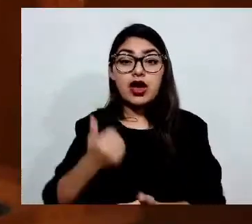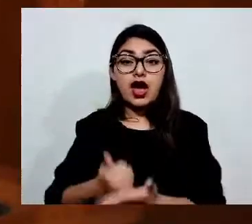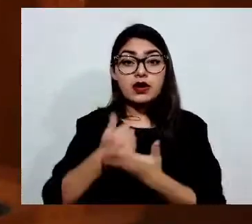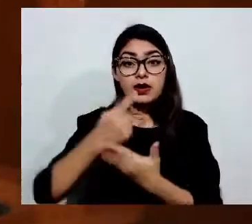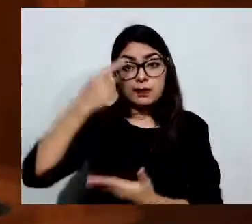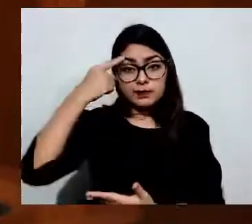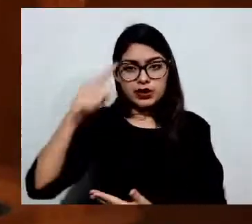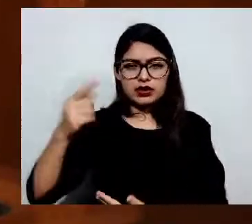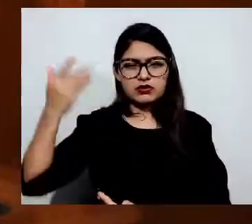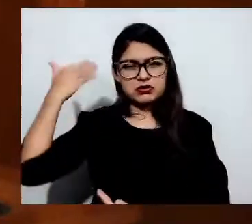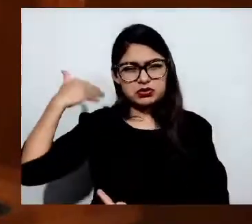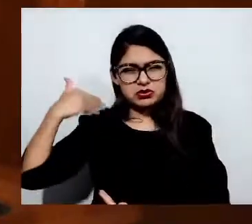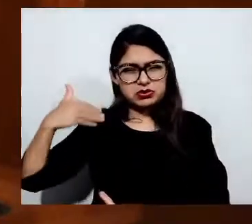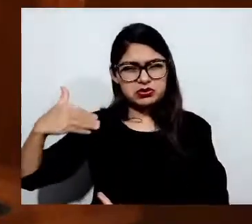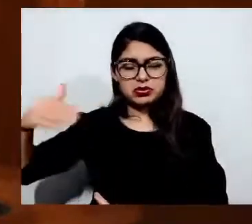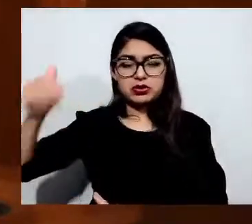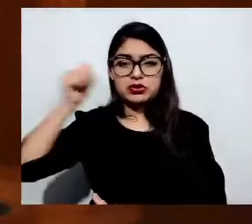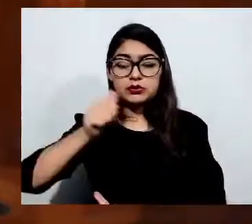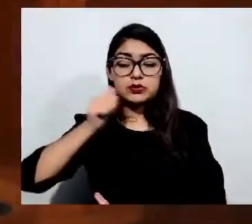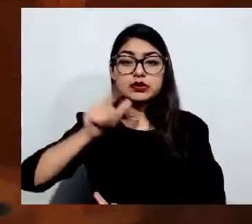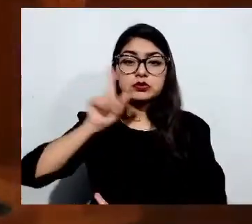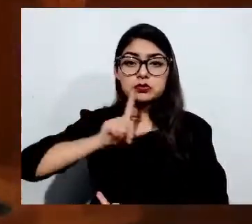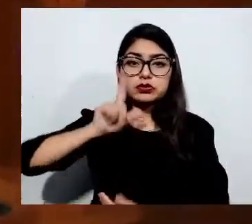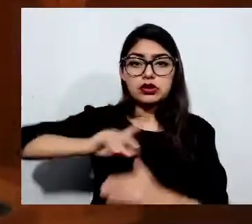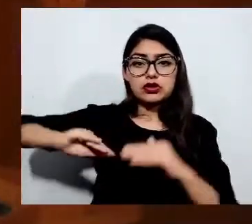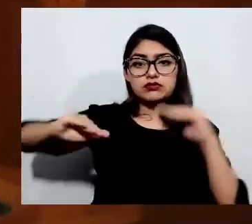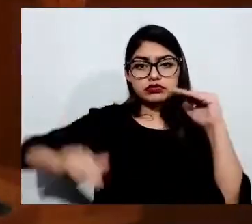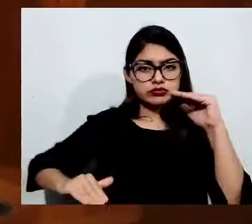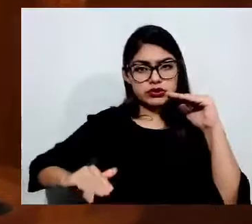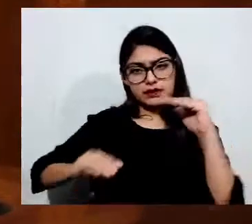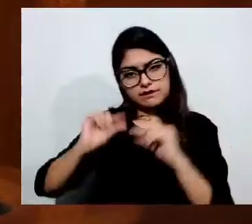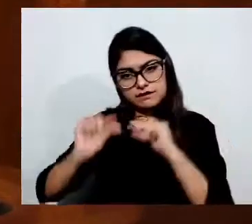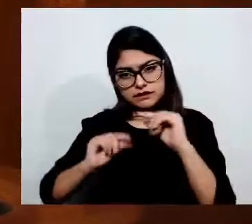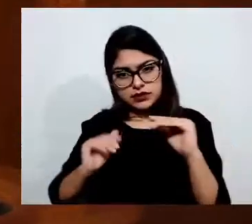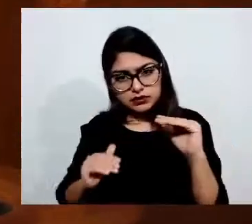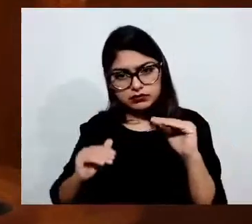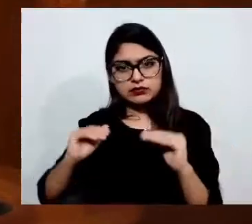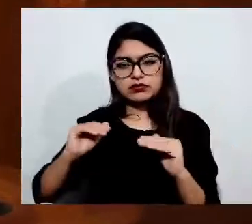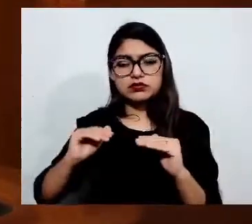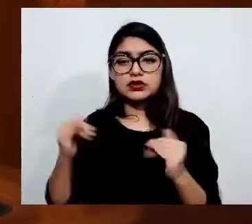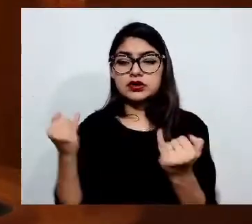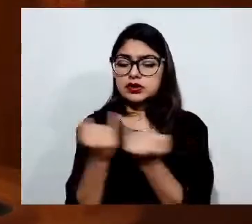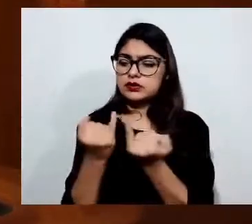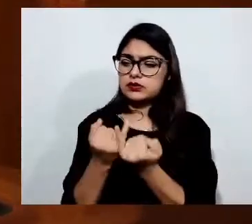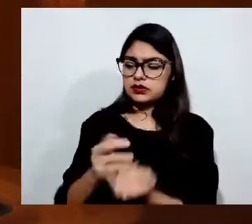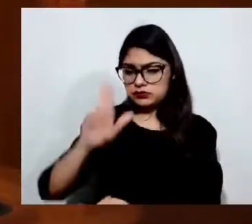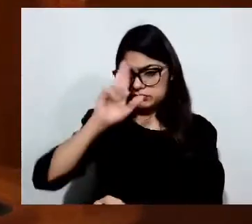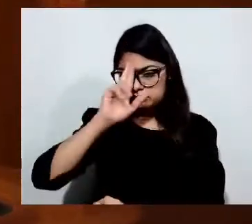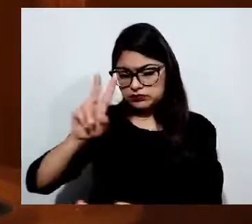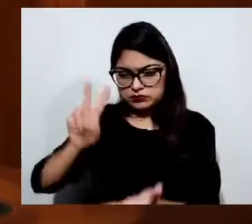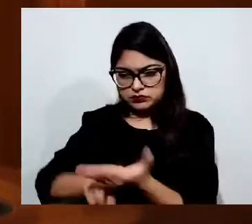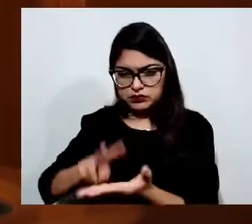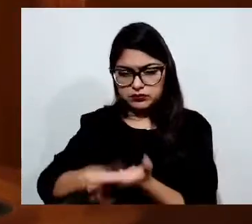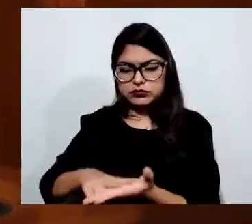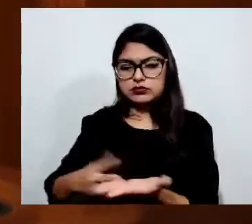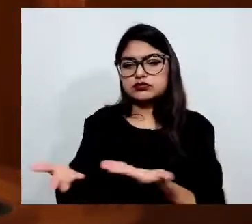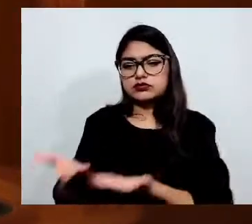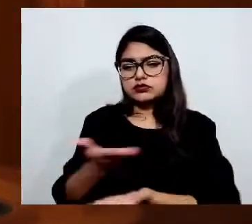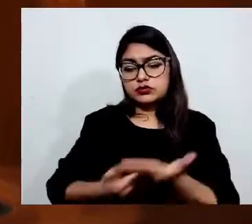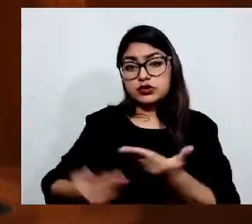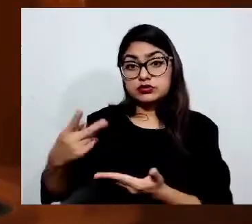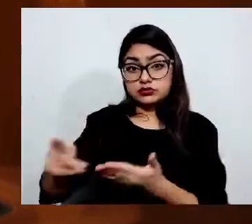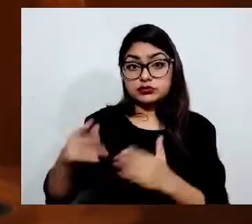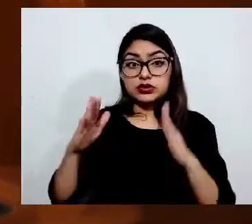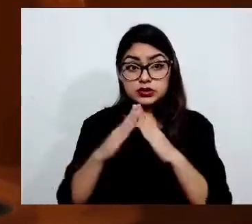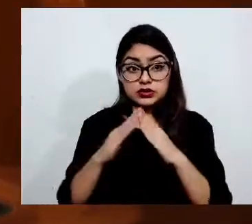Se reivindica el valor social, cultural y económico de las labores del cuidado. Se disminuye la